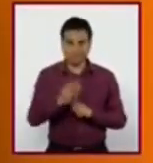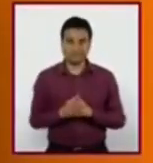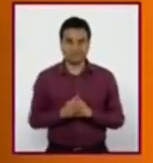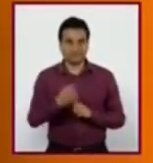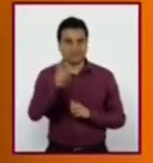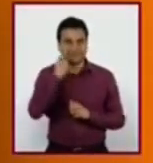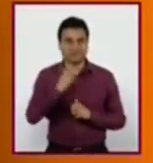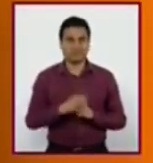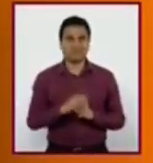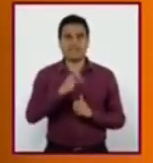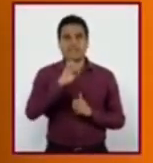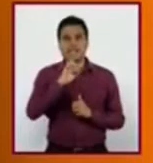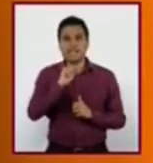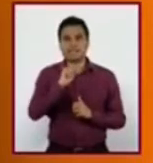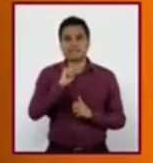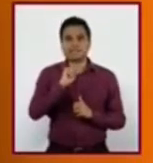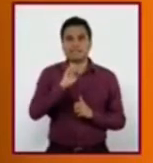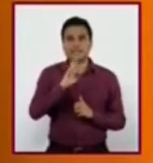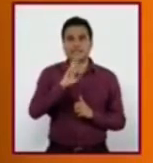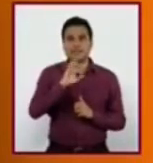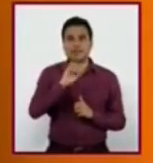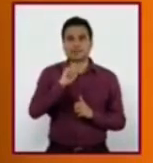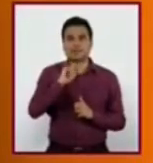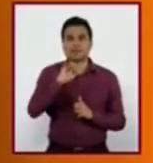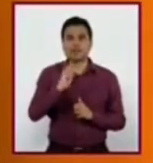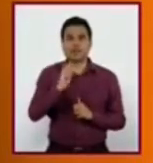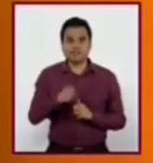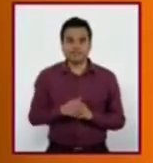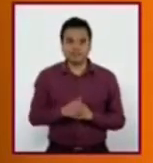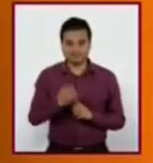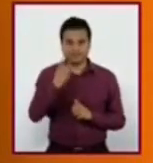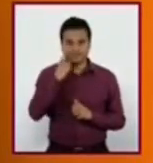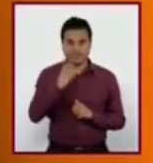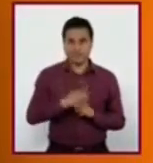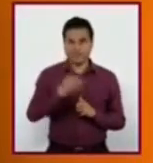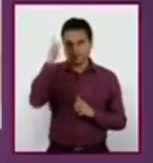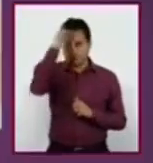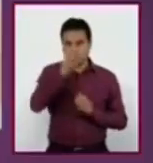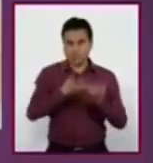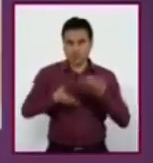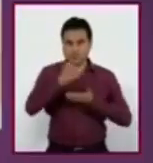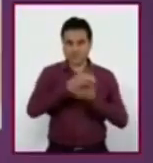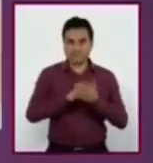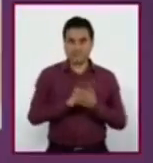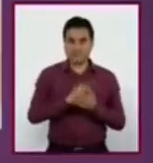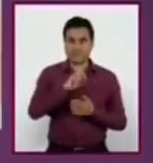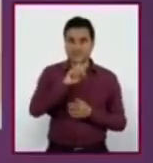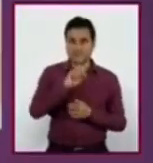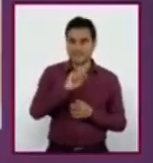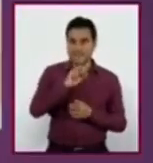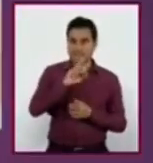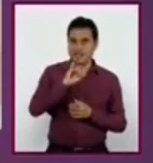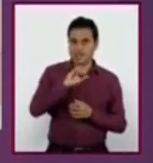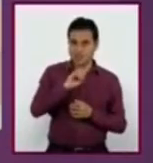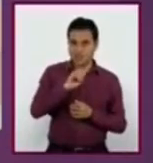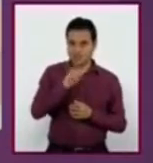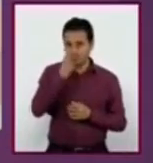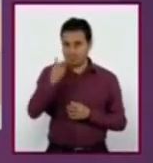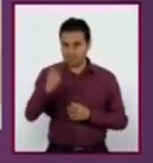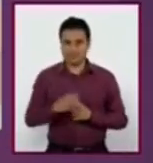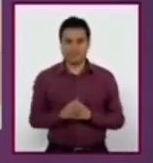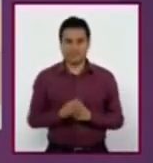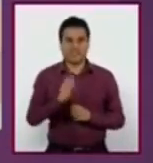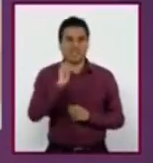significado de estereotipo según el psicólogo social Darío Paez Rovira. Estereotipo. Dimensión